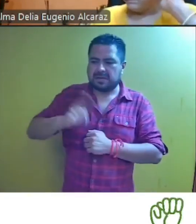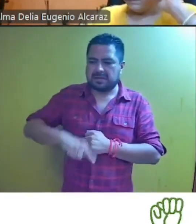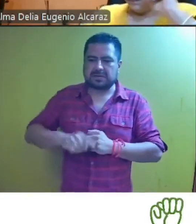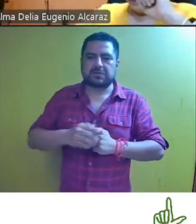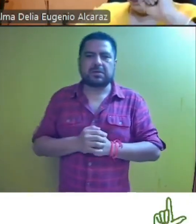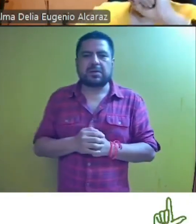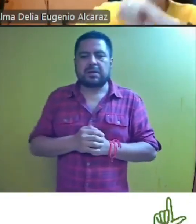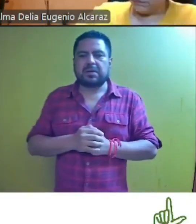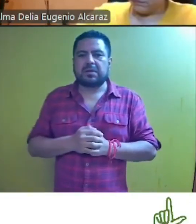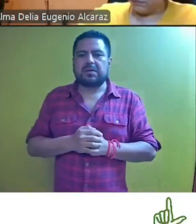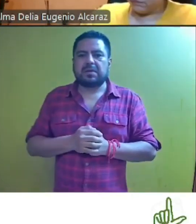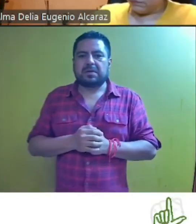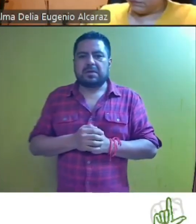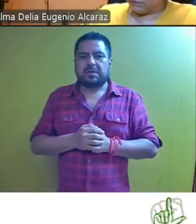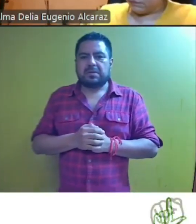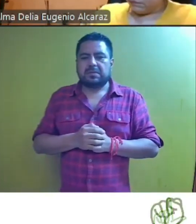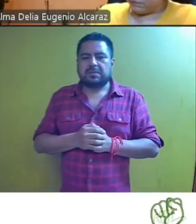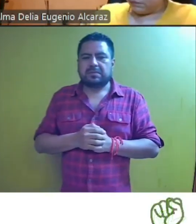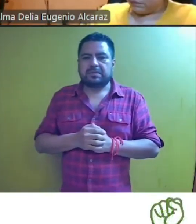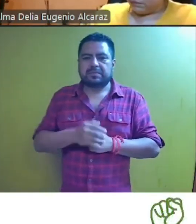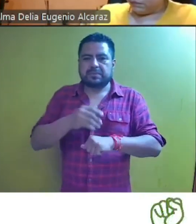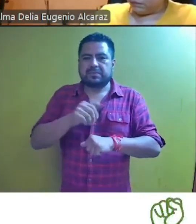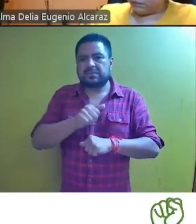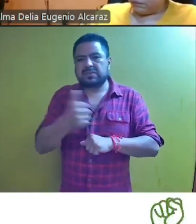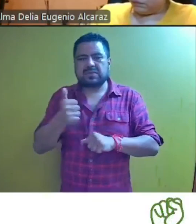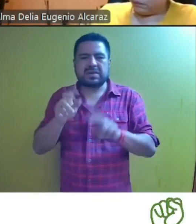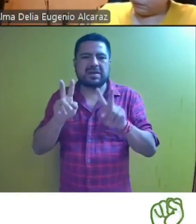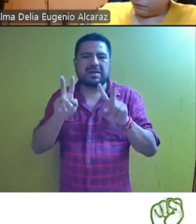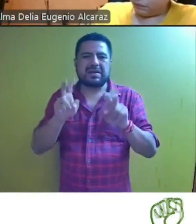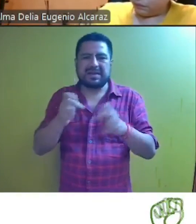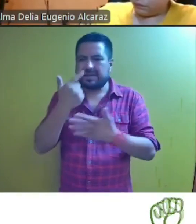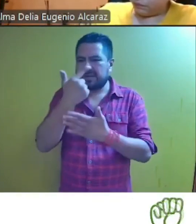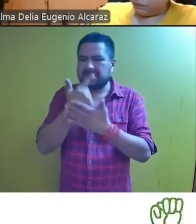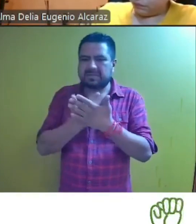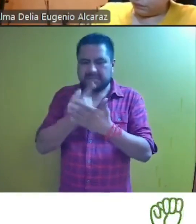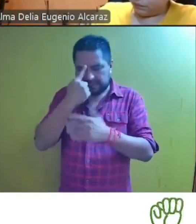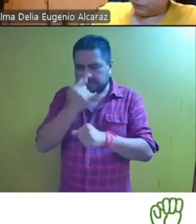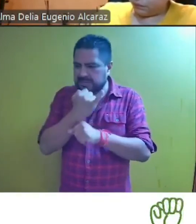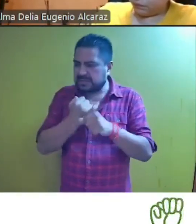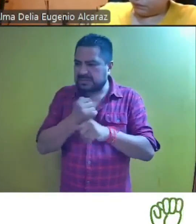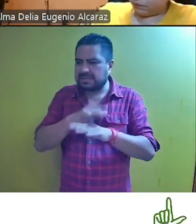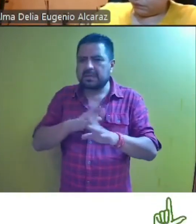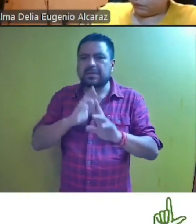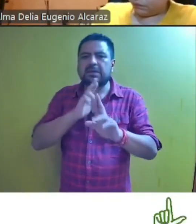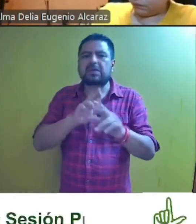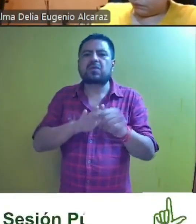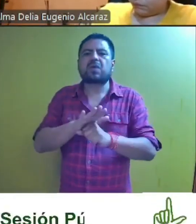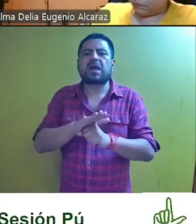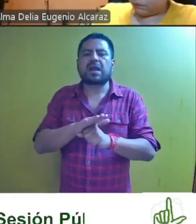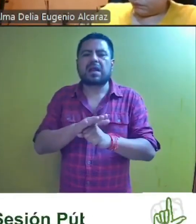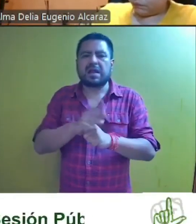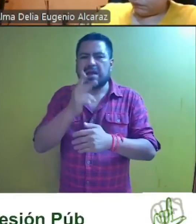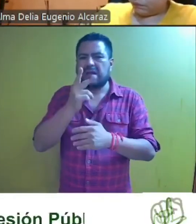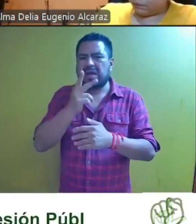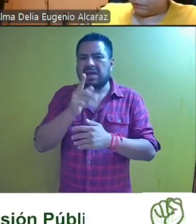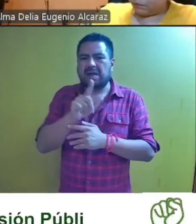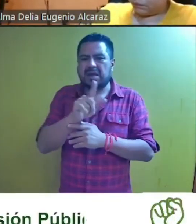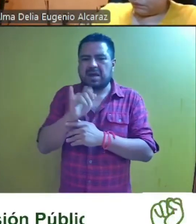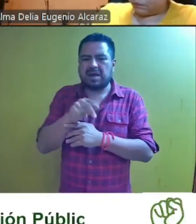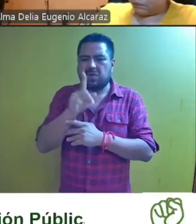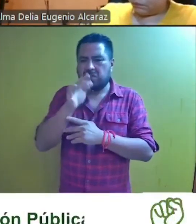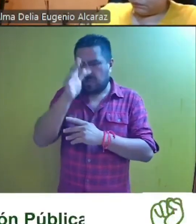corresponde el siguiente asunto listado para analizar y resolver corresponde a un laudo